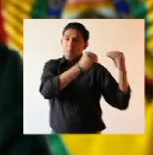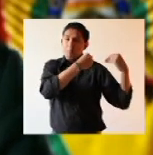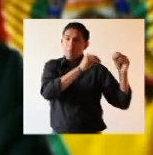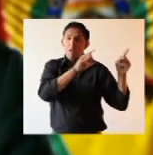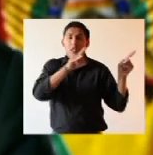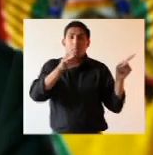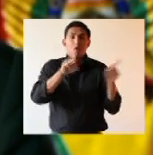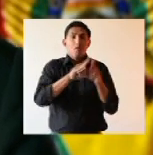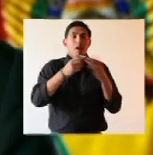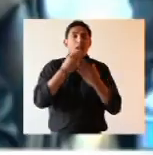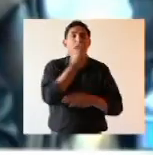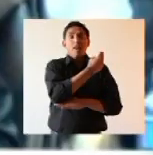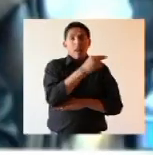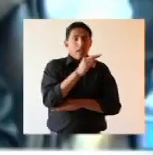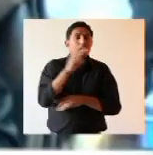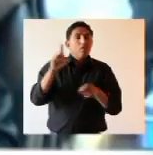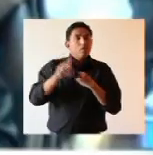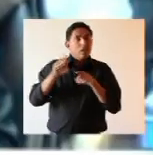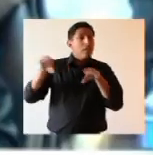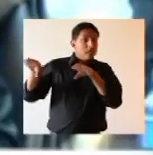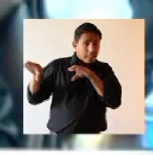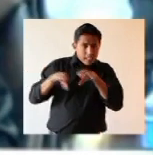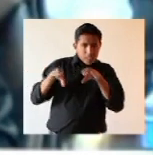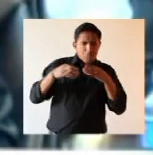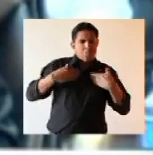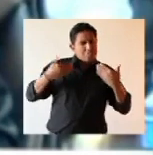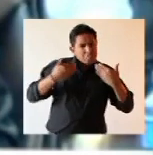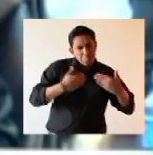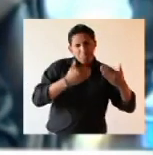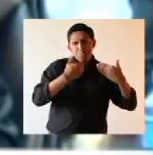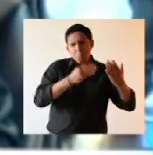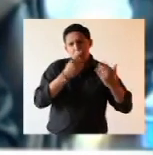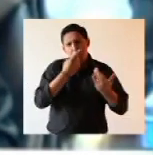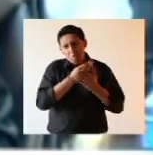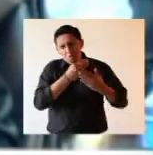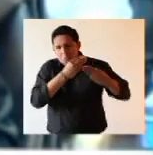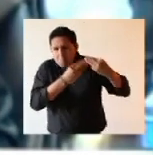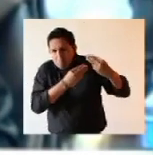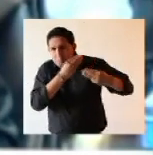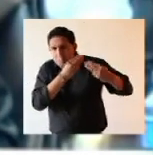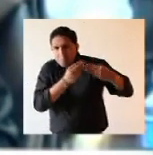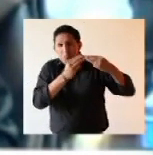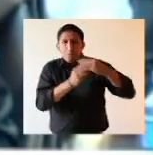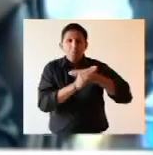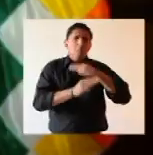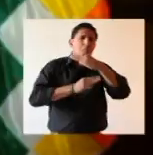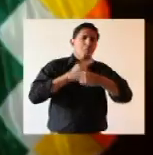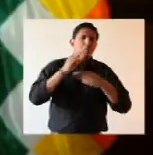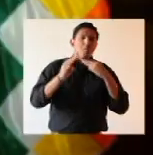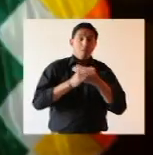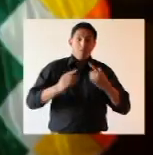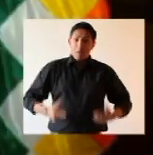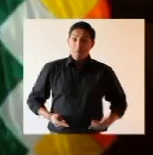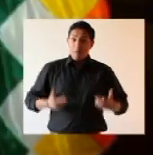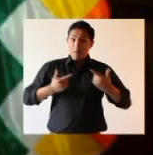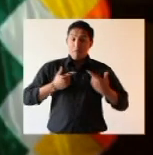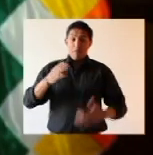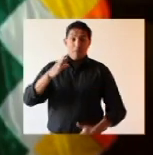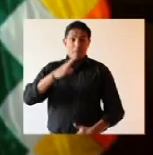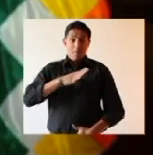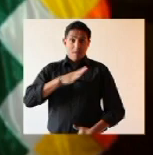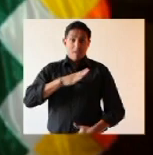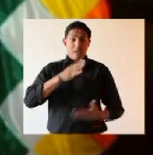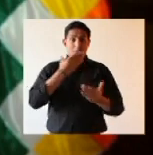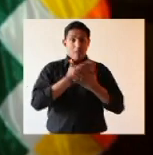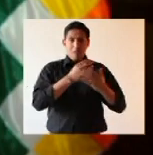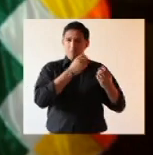de la naturaleza. Logramos generar un movimiento mundial sobre el vivir bien frente